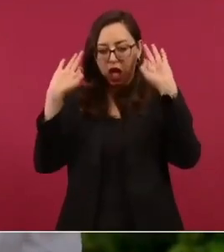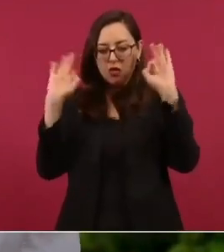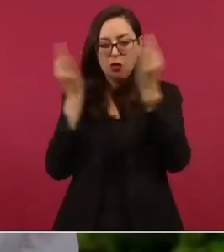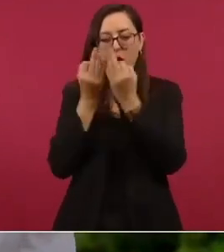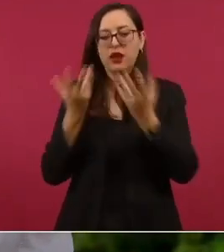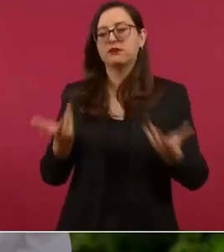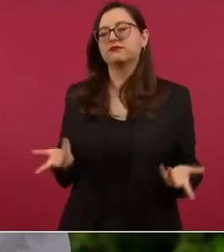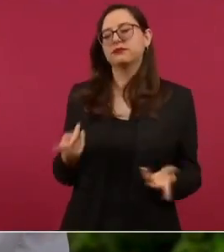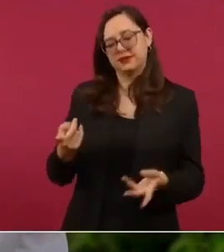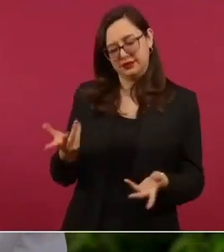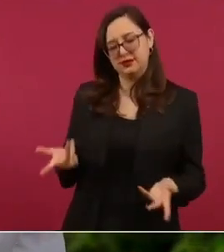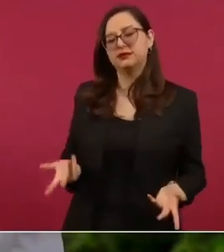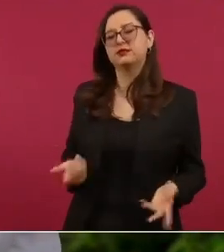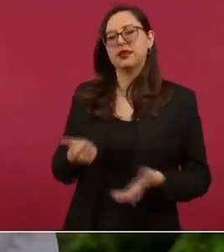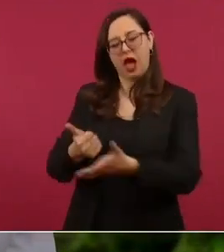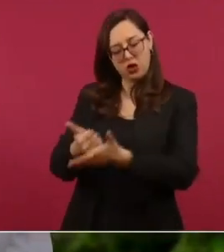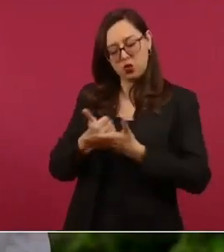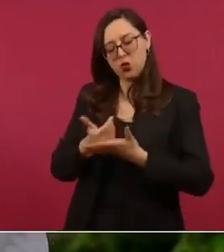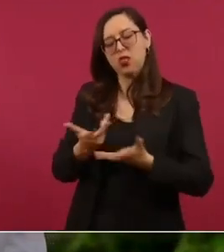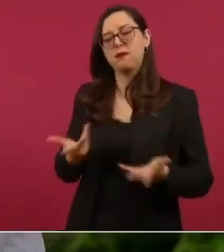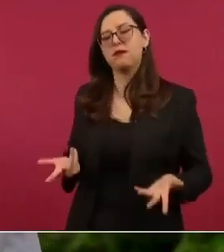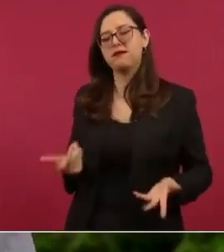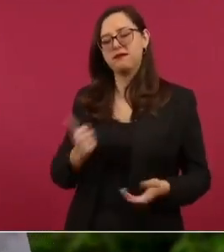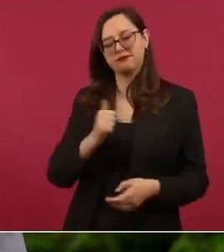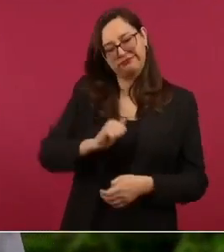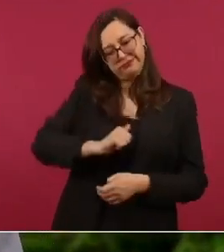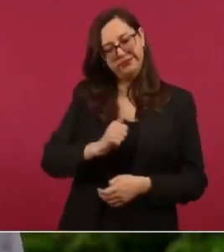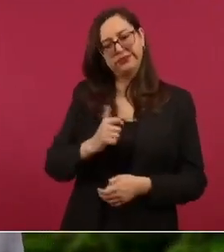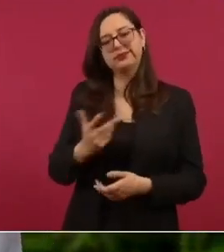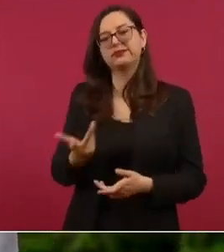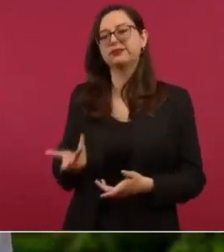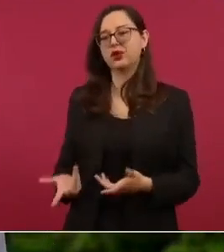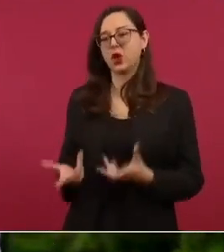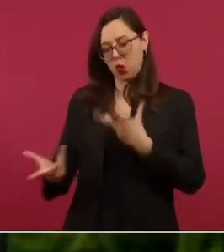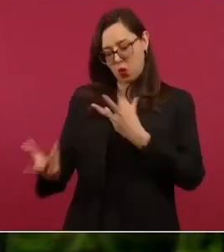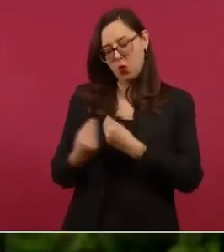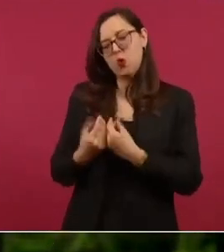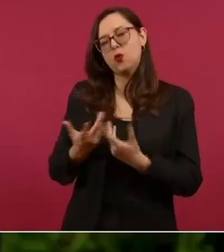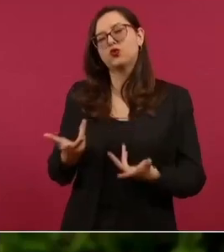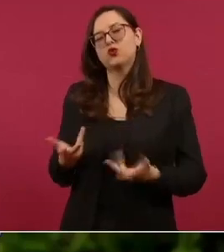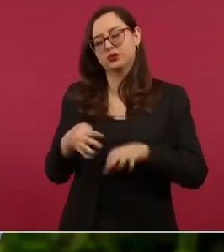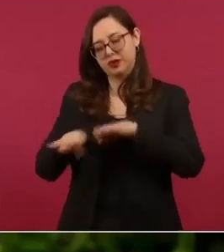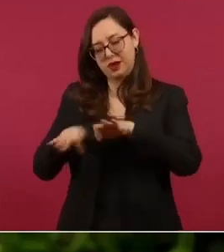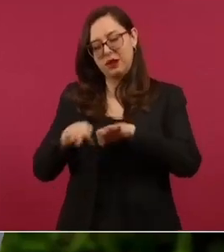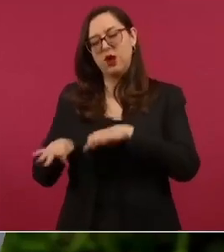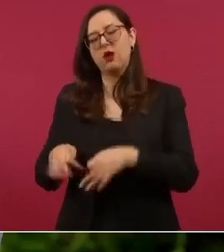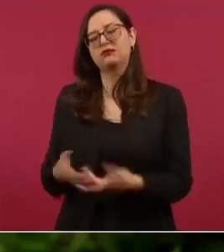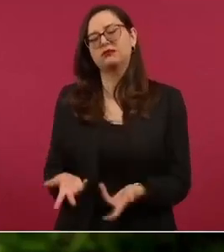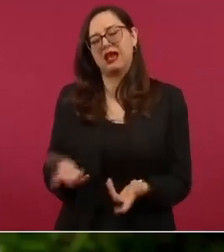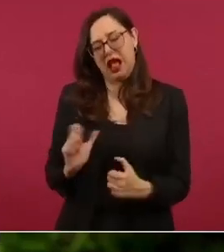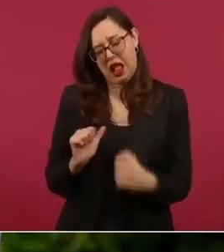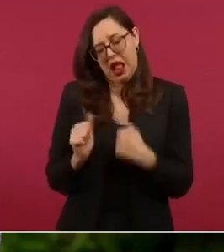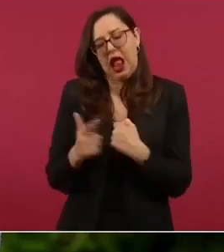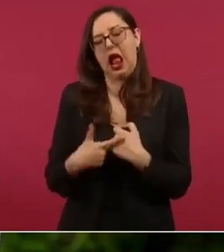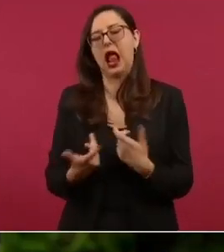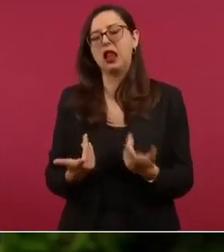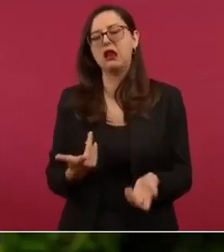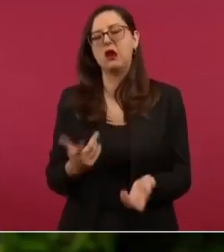estuvimos en la lucha juntos dame una aduana cuando menos